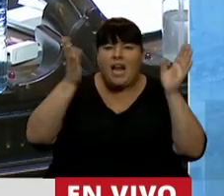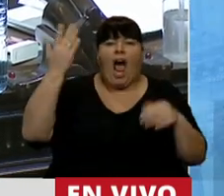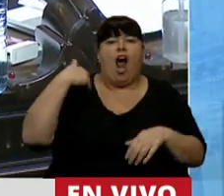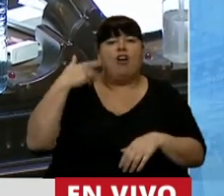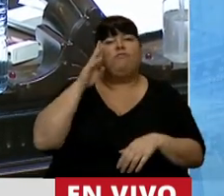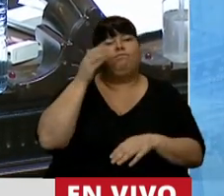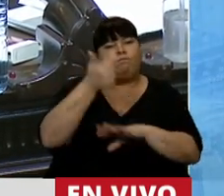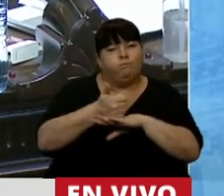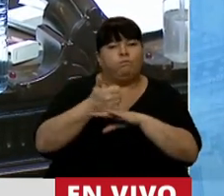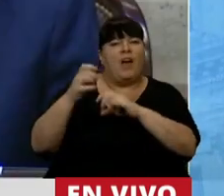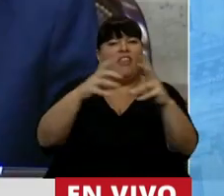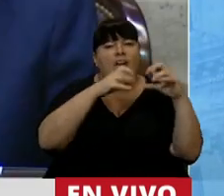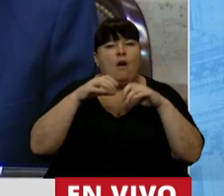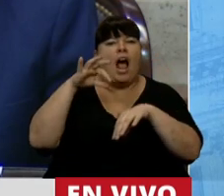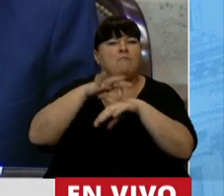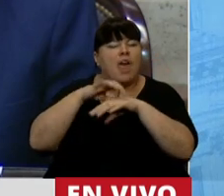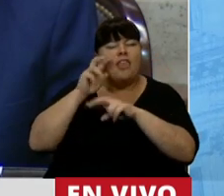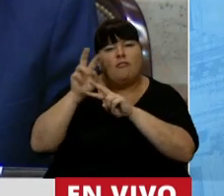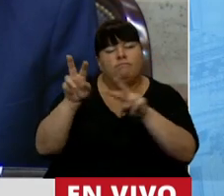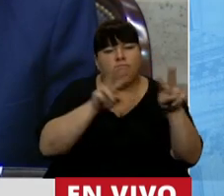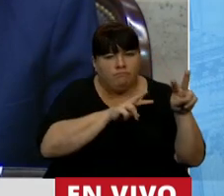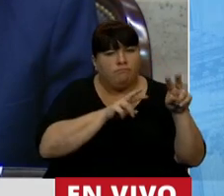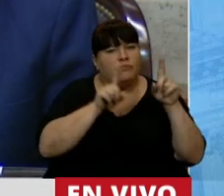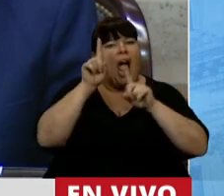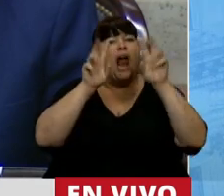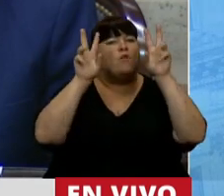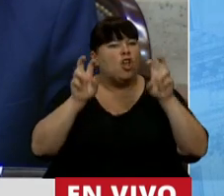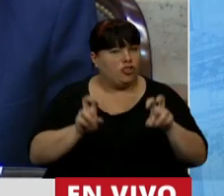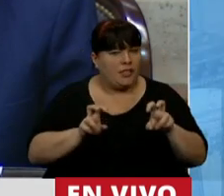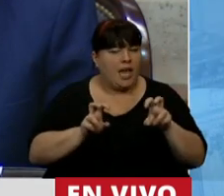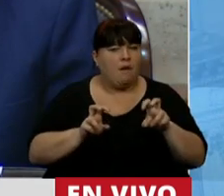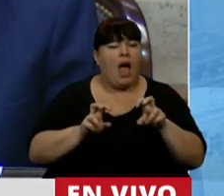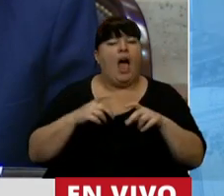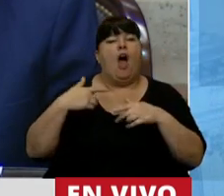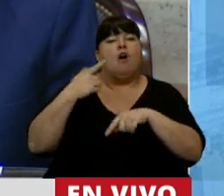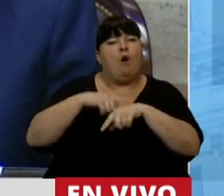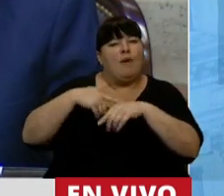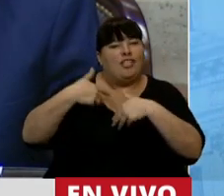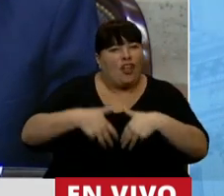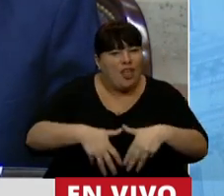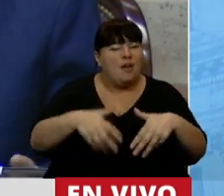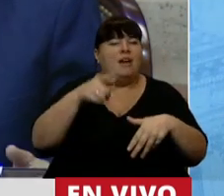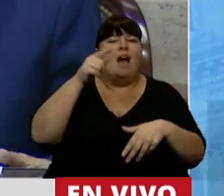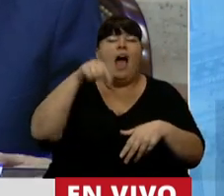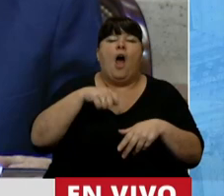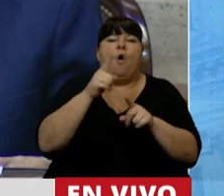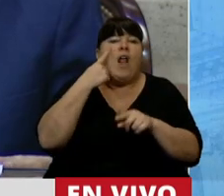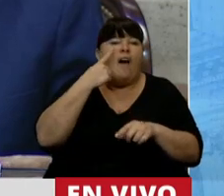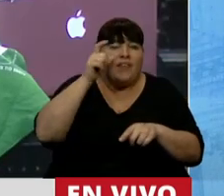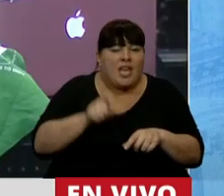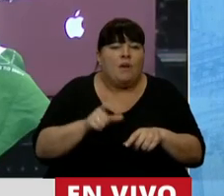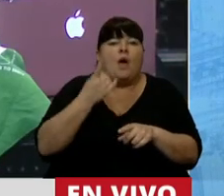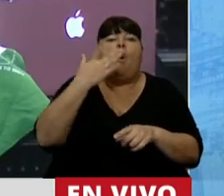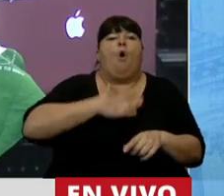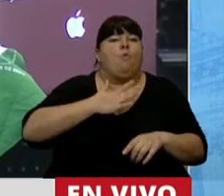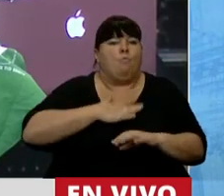participar en los debates y escuchar a los médicos, ciertas cuestiones. En el proceso de la fecundación se origina un ser viviente de